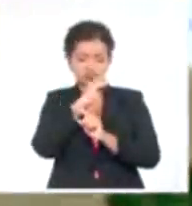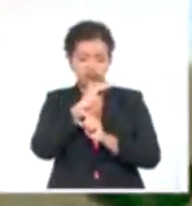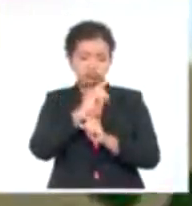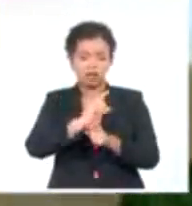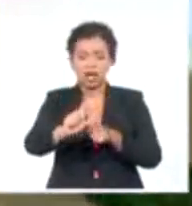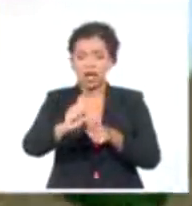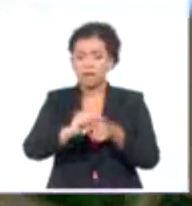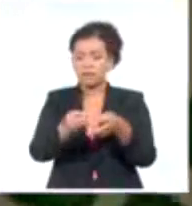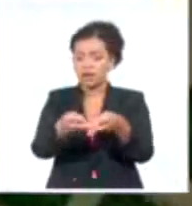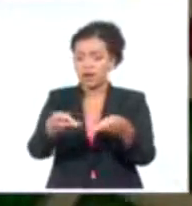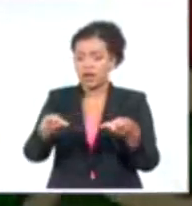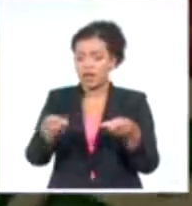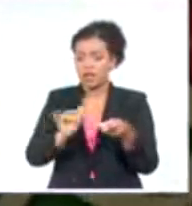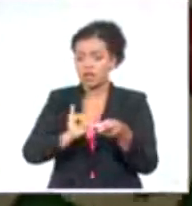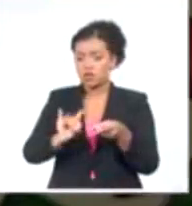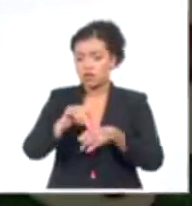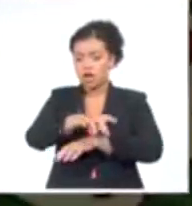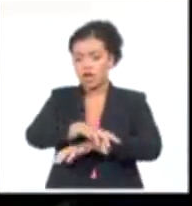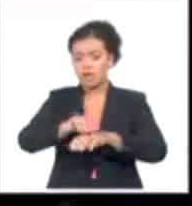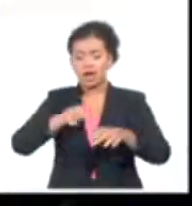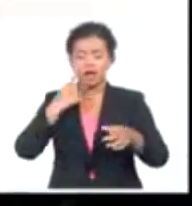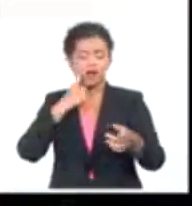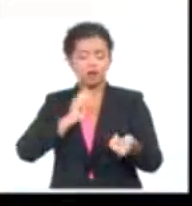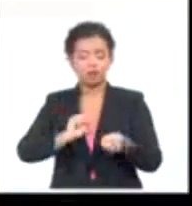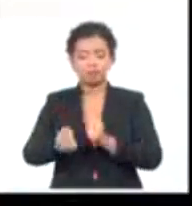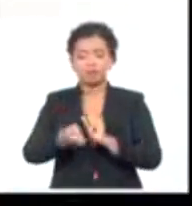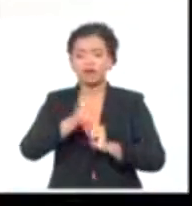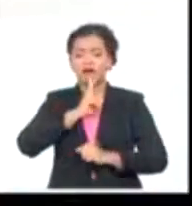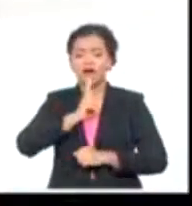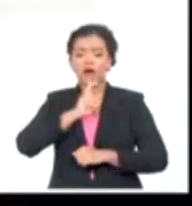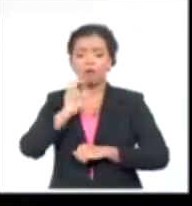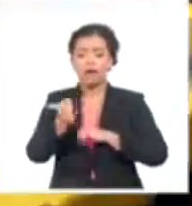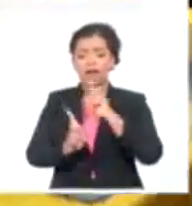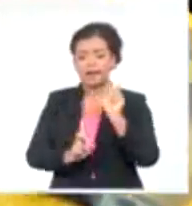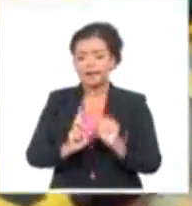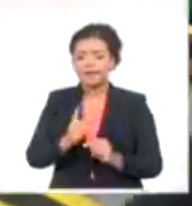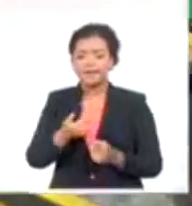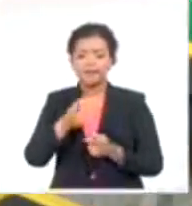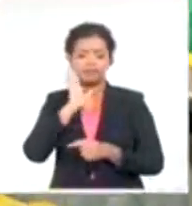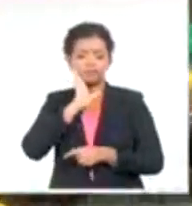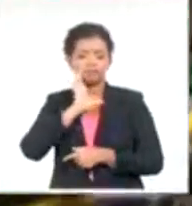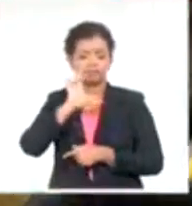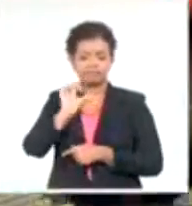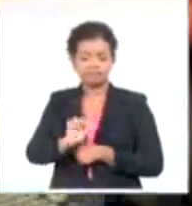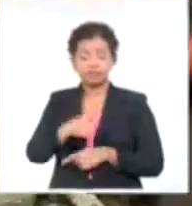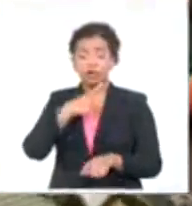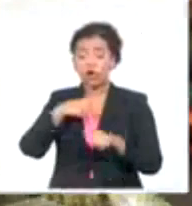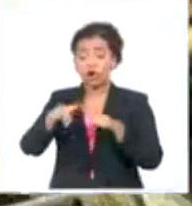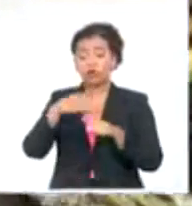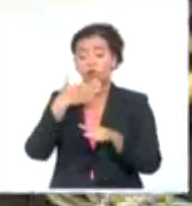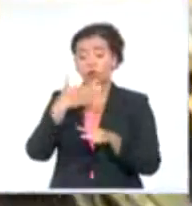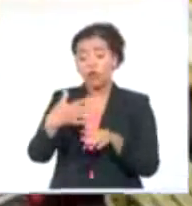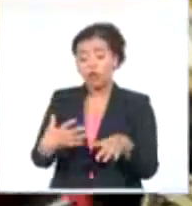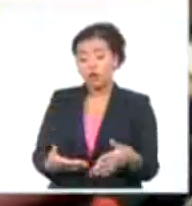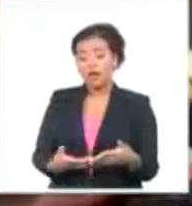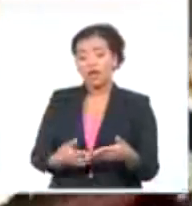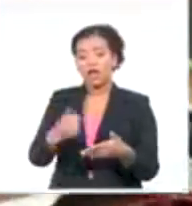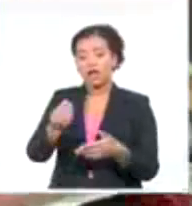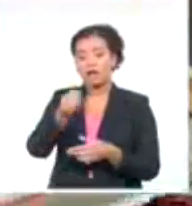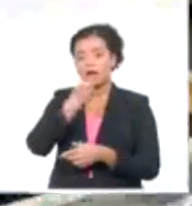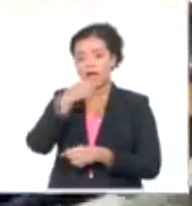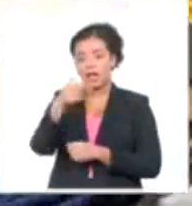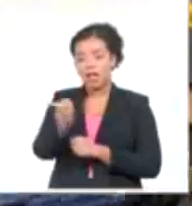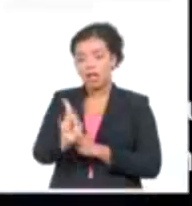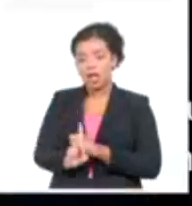permitirles optimizar el agua, la energía y minimizar las plagas. Otras de las bondades del equipo son sus fuentes de alimentación energética